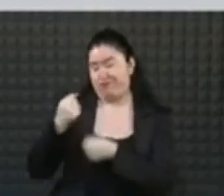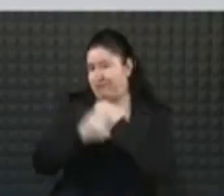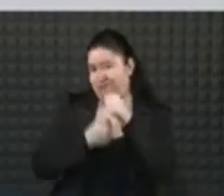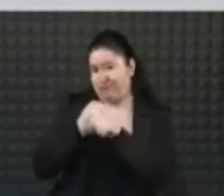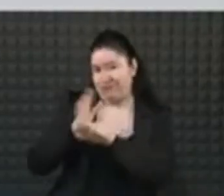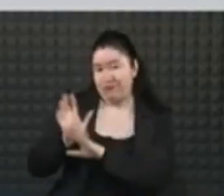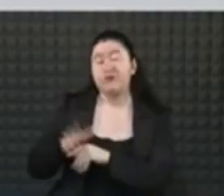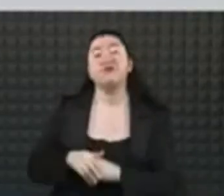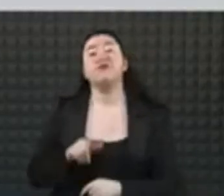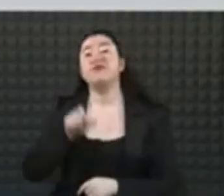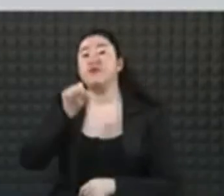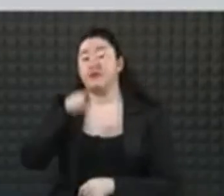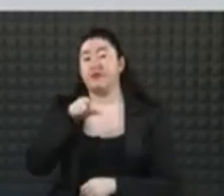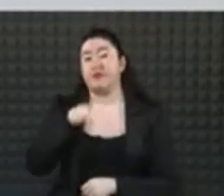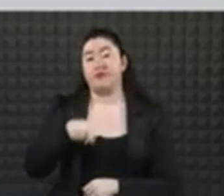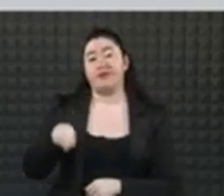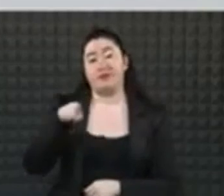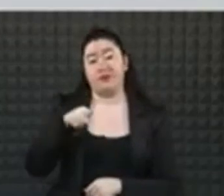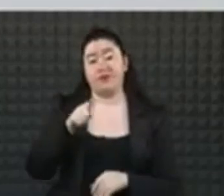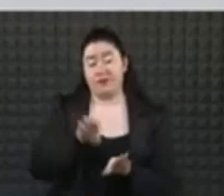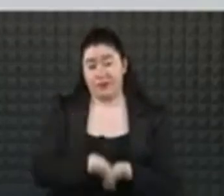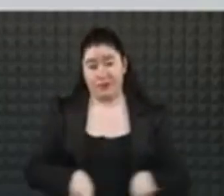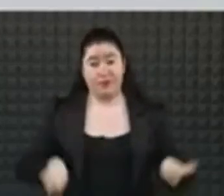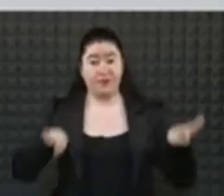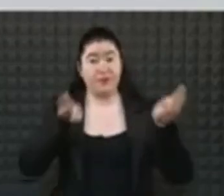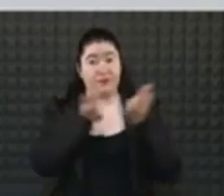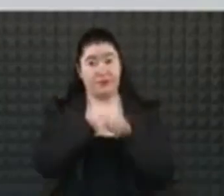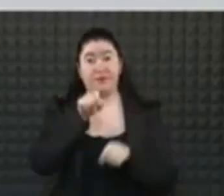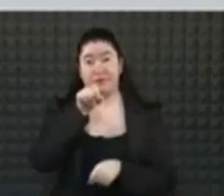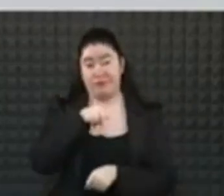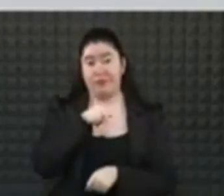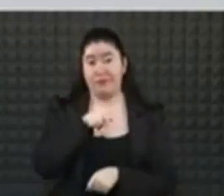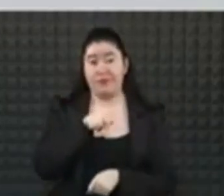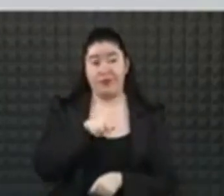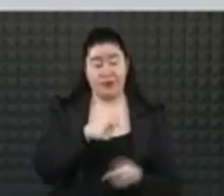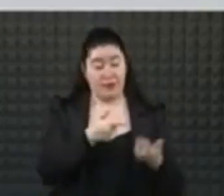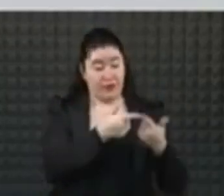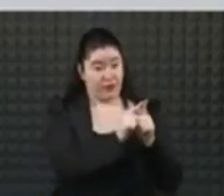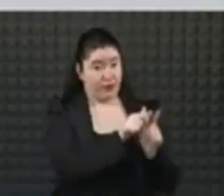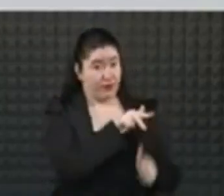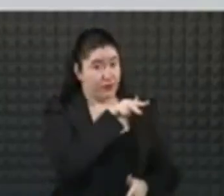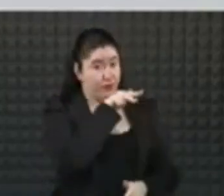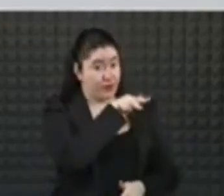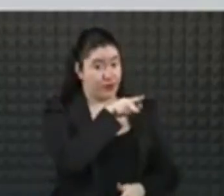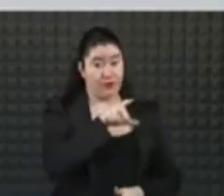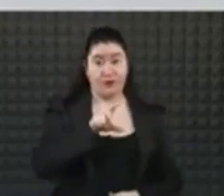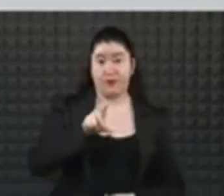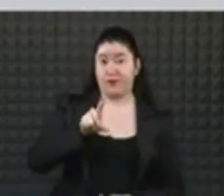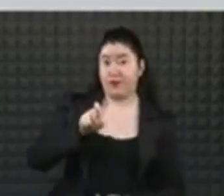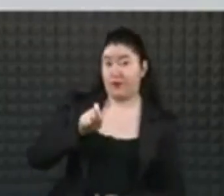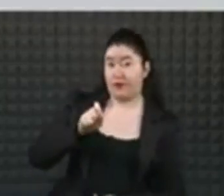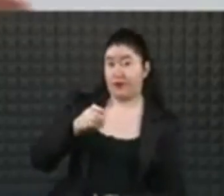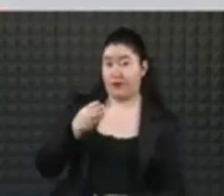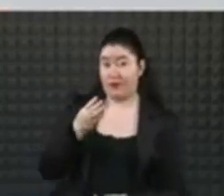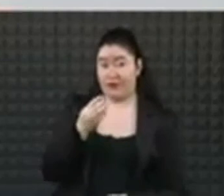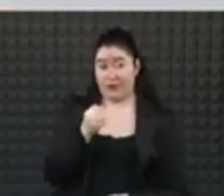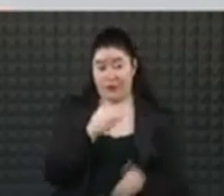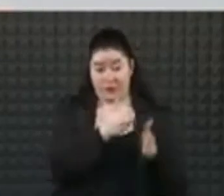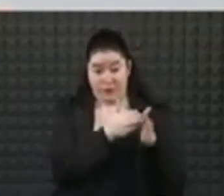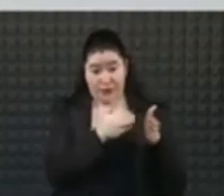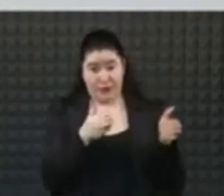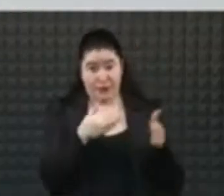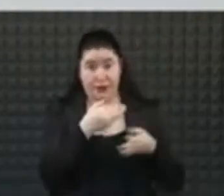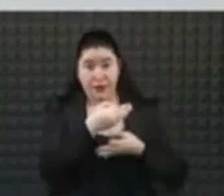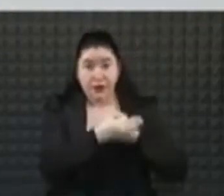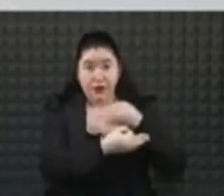es obvio, pero hay que recalcarlo. En el grupo 18-29 no estamos abriendo la vacunación a todo el grupo